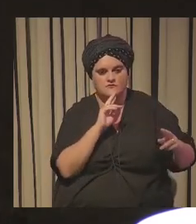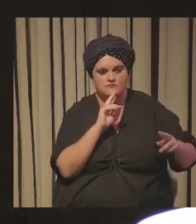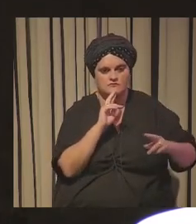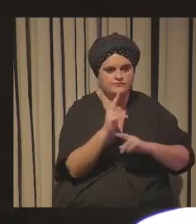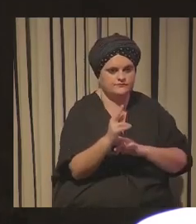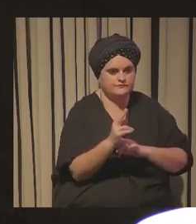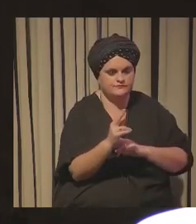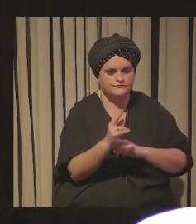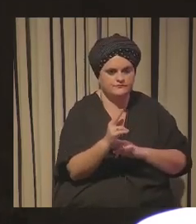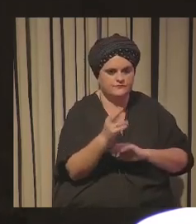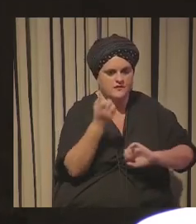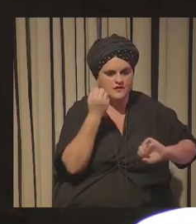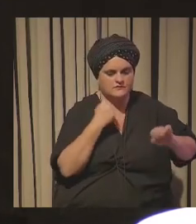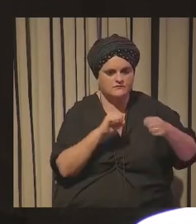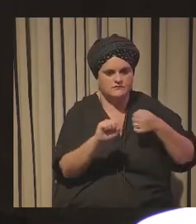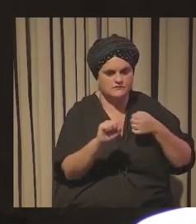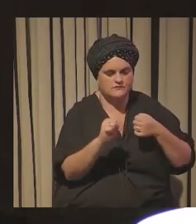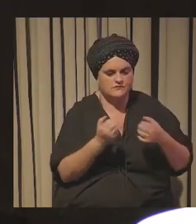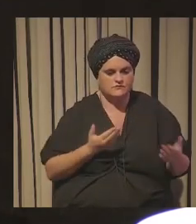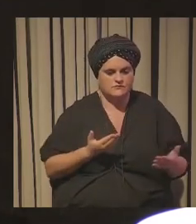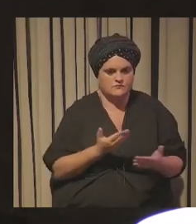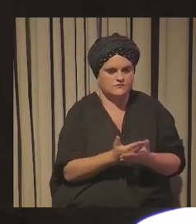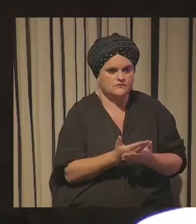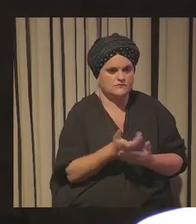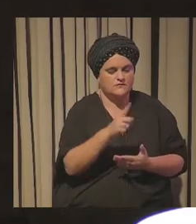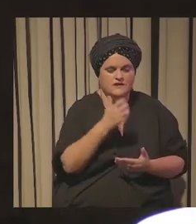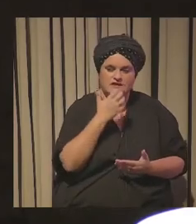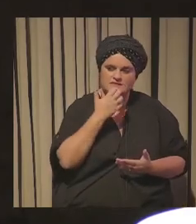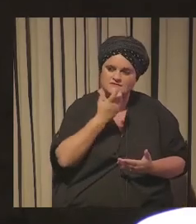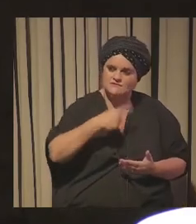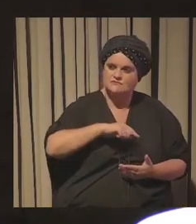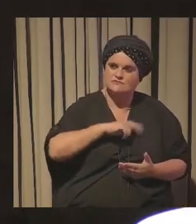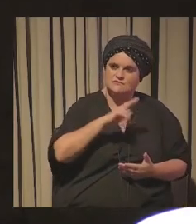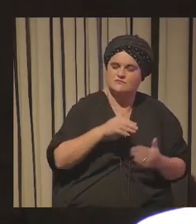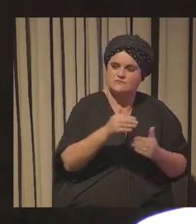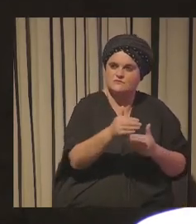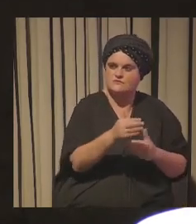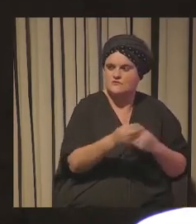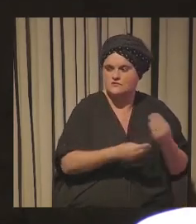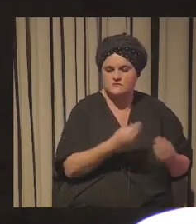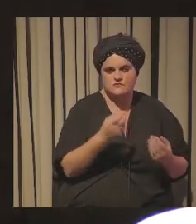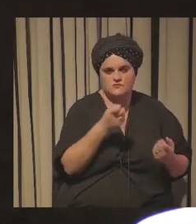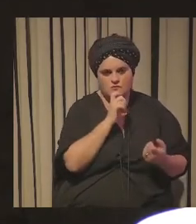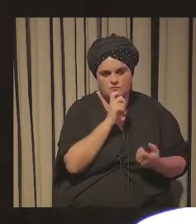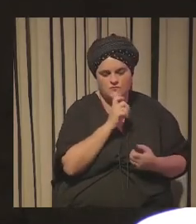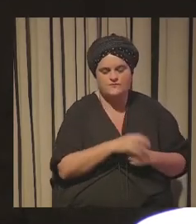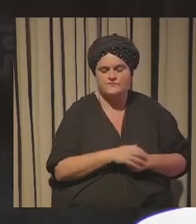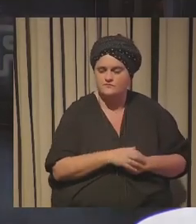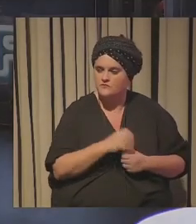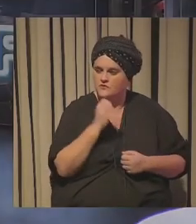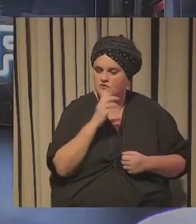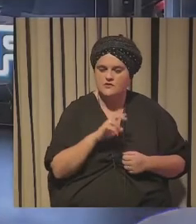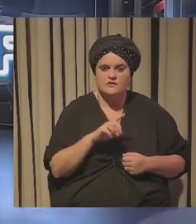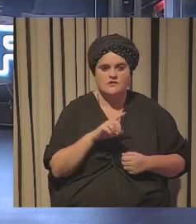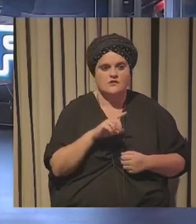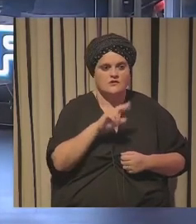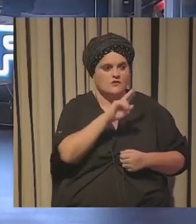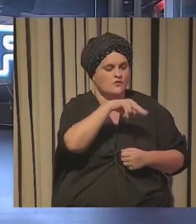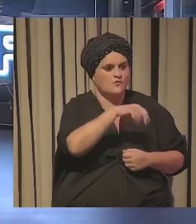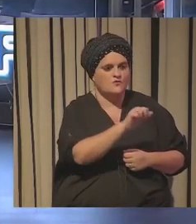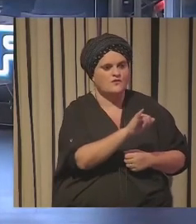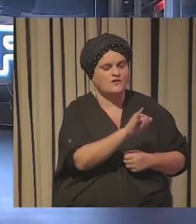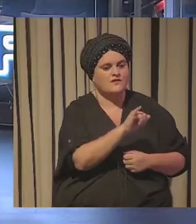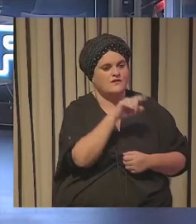en actitud propositiva de oye y si nosotros fuéramos esto en este escenario me encanta y Unai cómo conecta